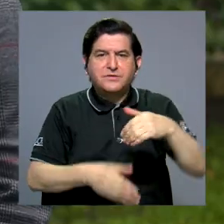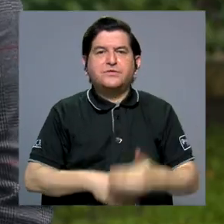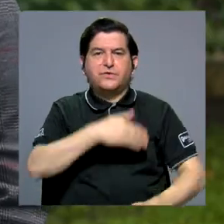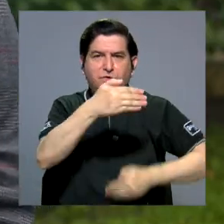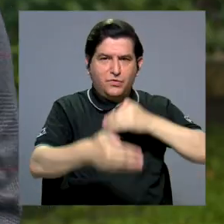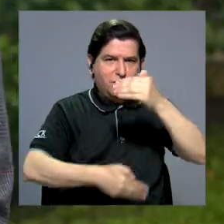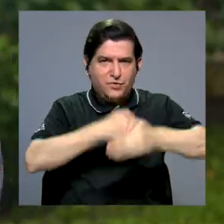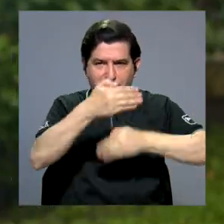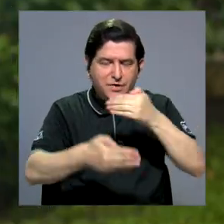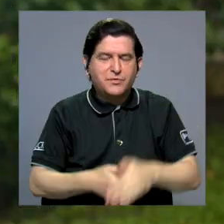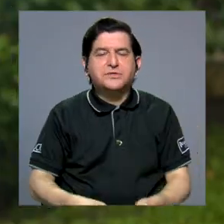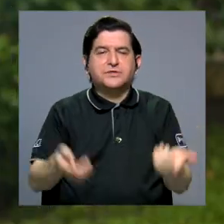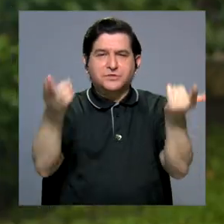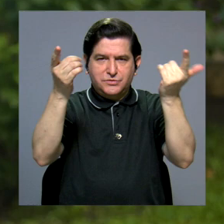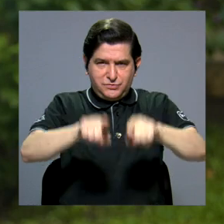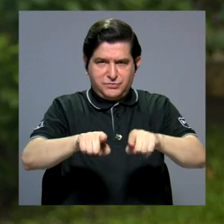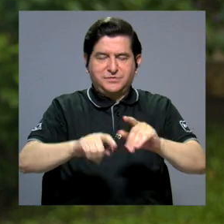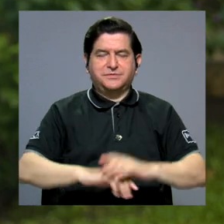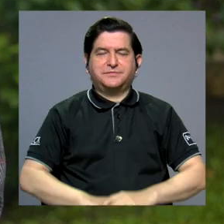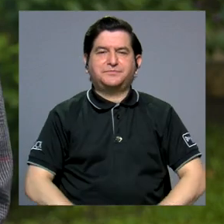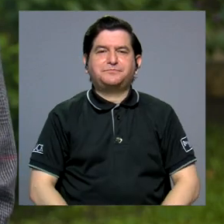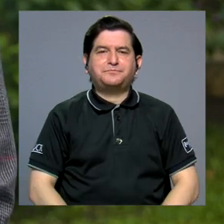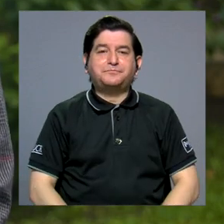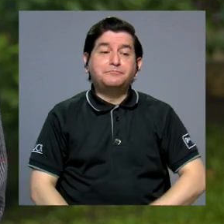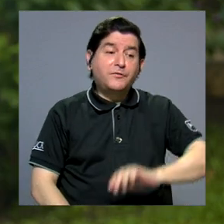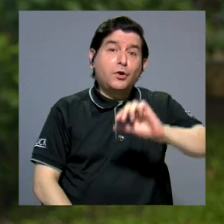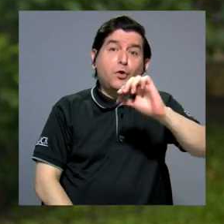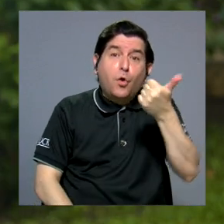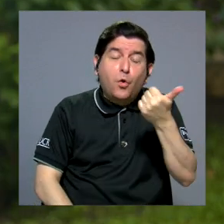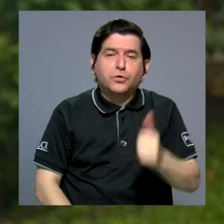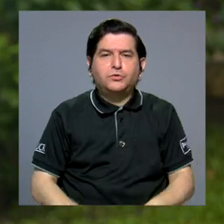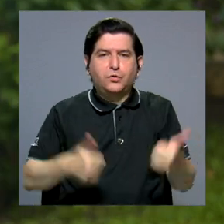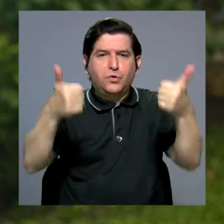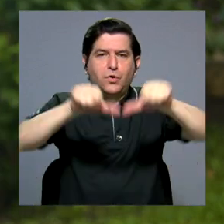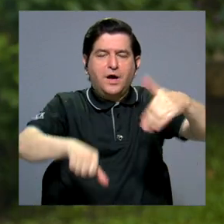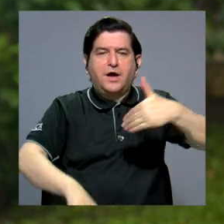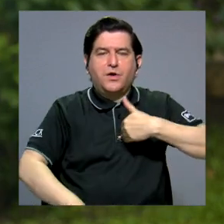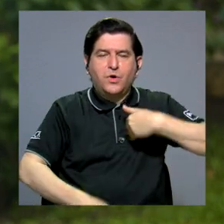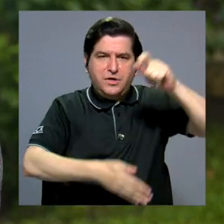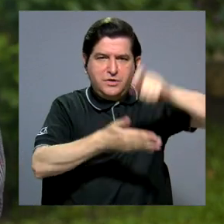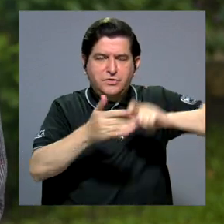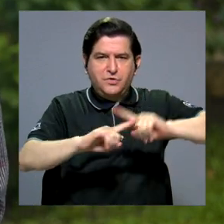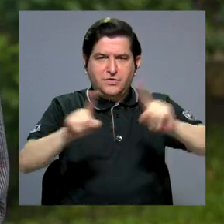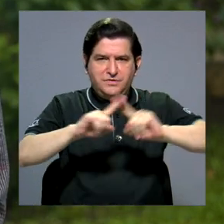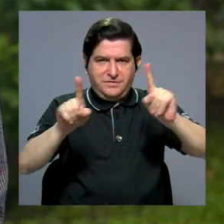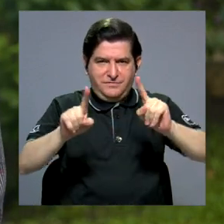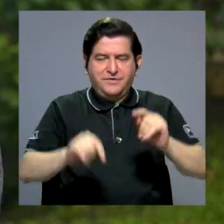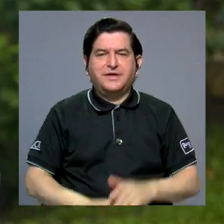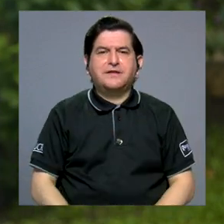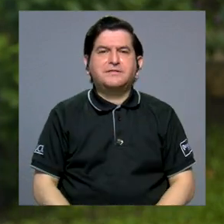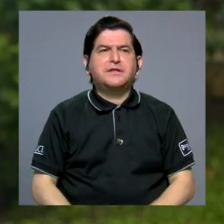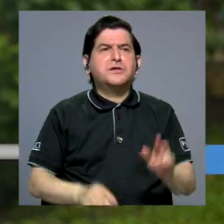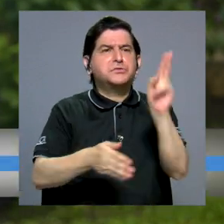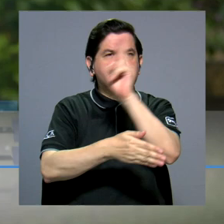que se produce, digamos, en esos espacios. Lo otro es los convenios que tenemos firmados con diferentes